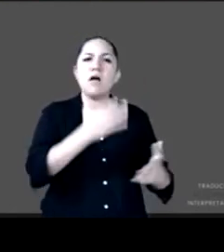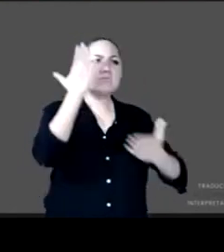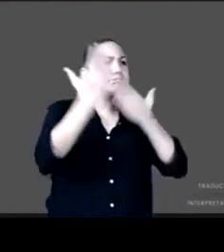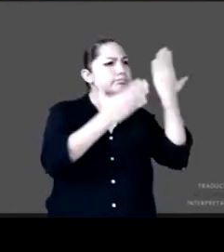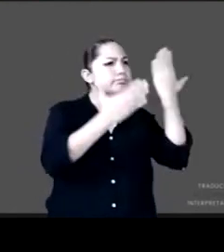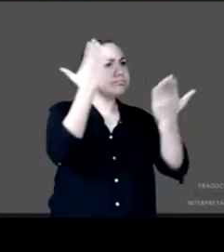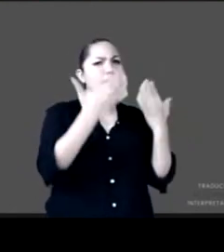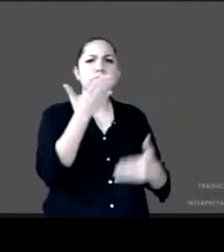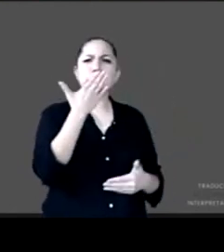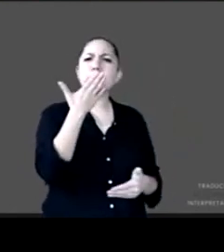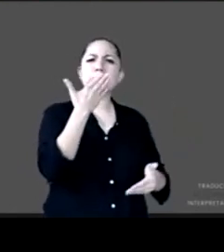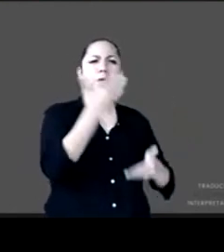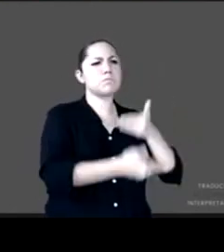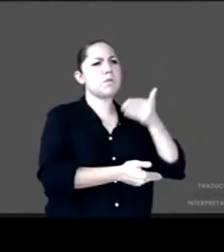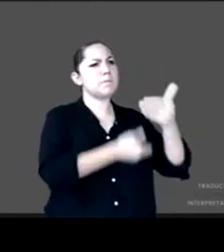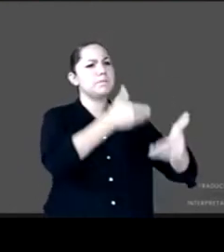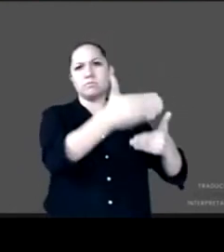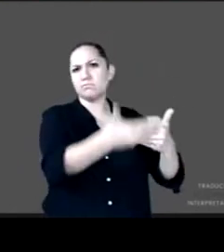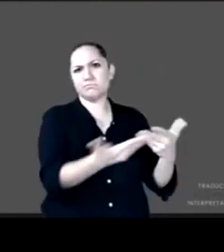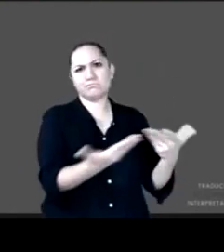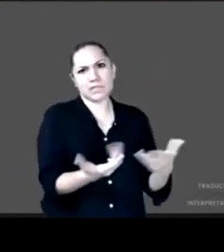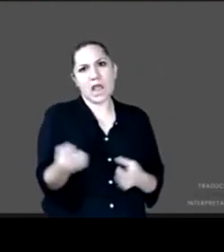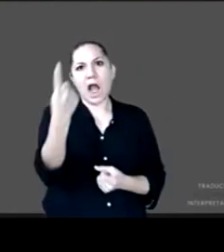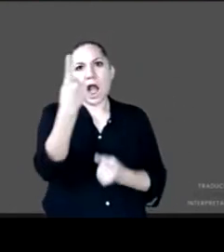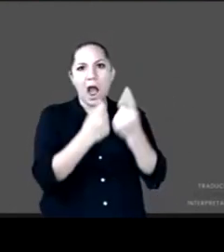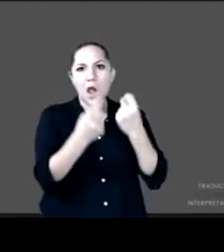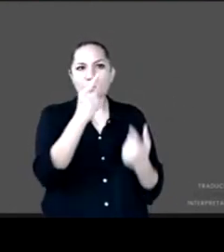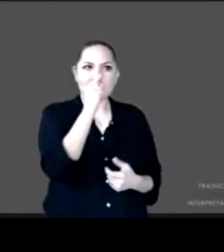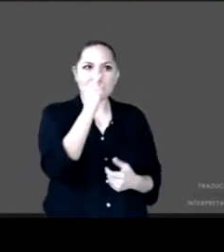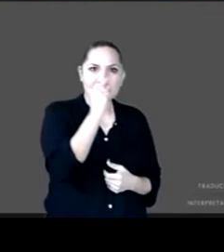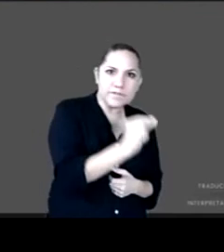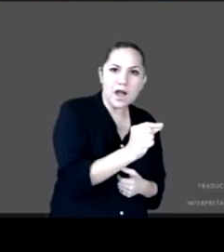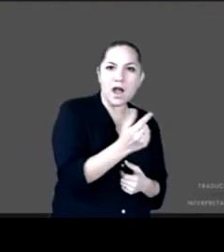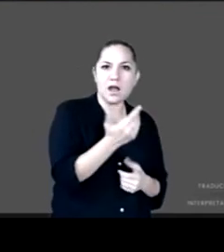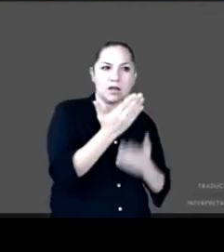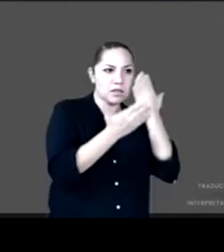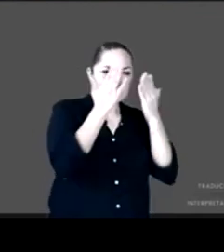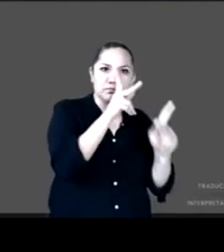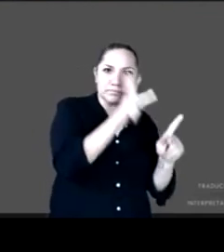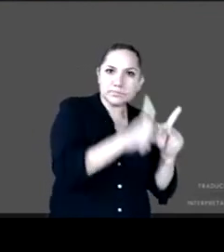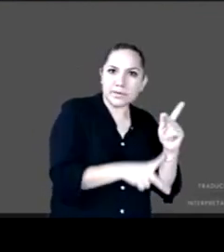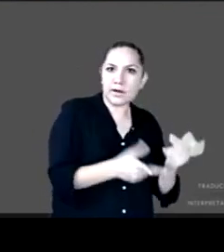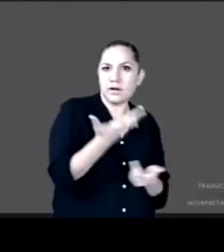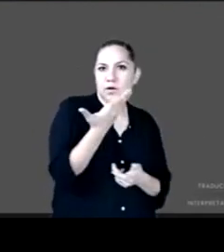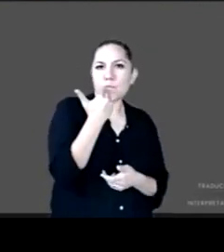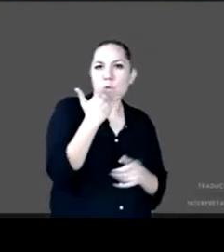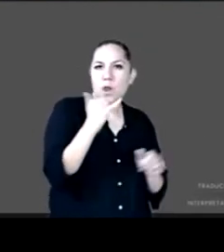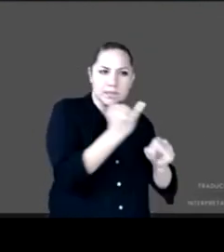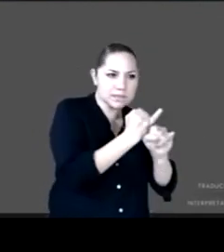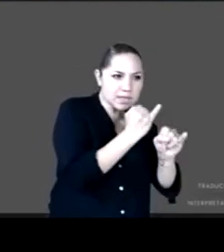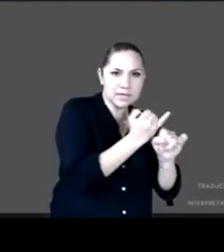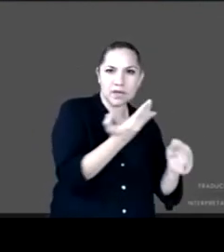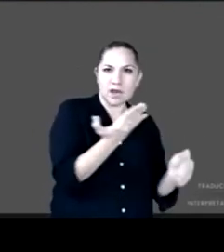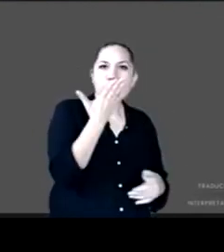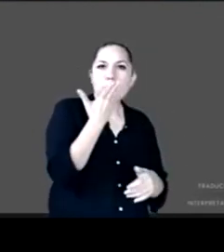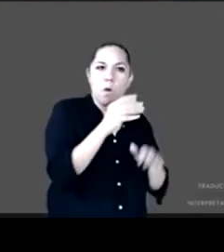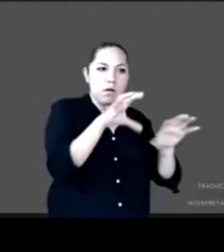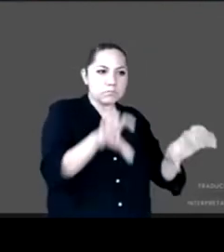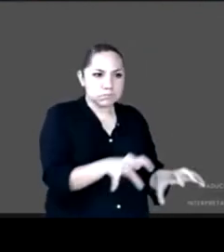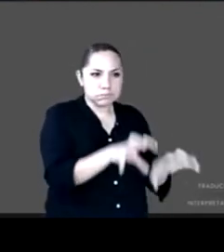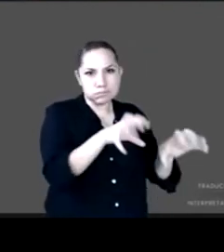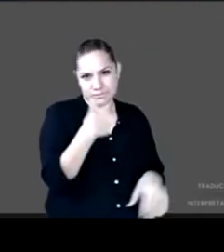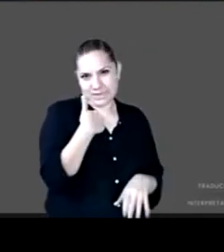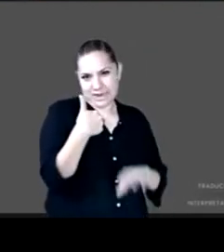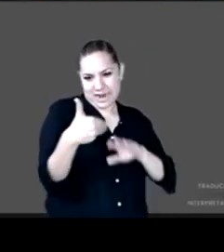de todos aquellos que no pudieron tener acceso a medios digitales ni a ningún otro medio para terminar su educación en el grado que